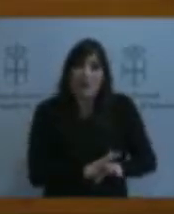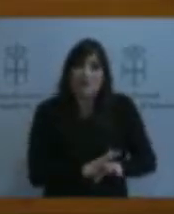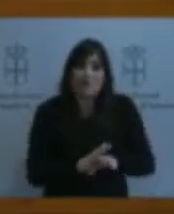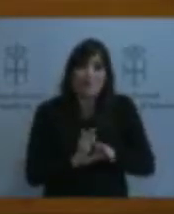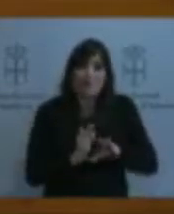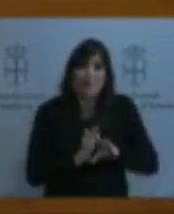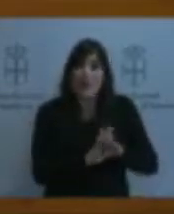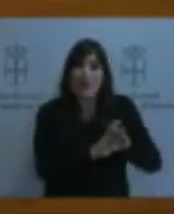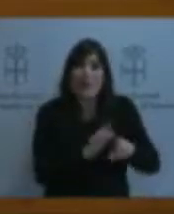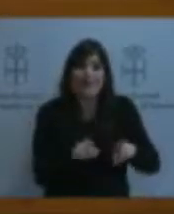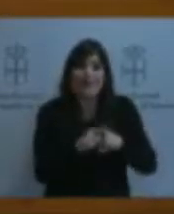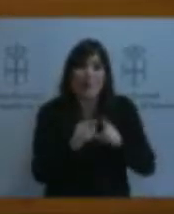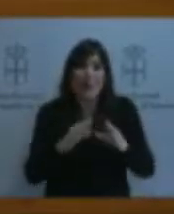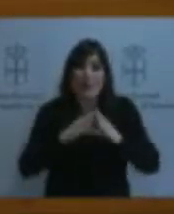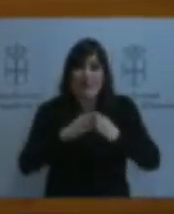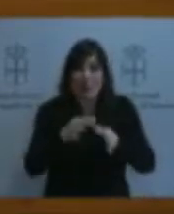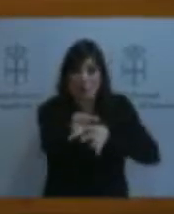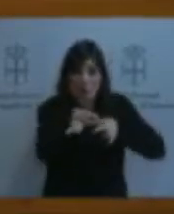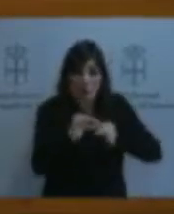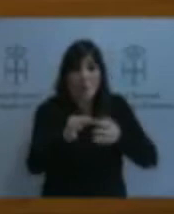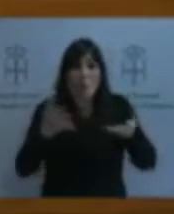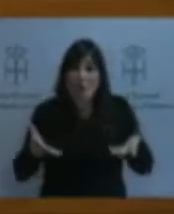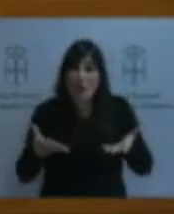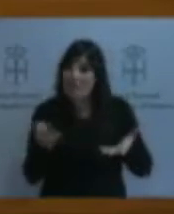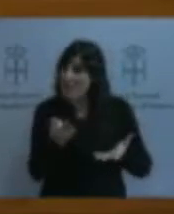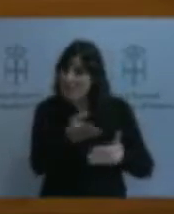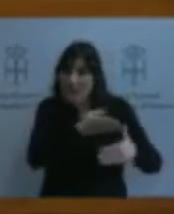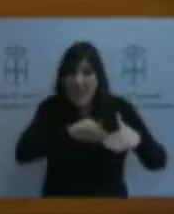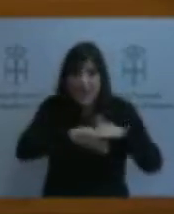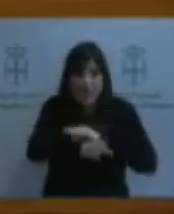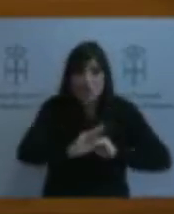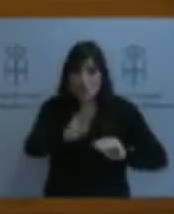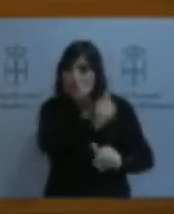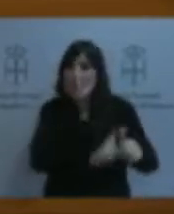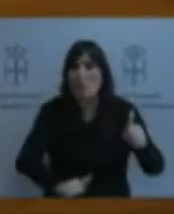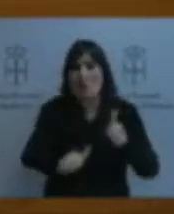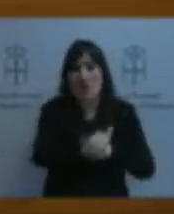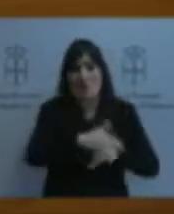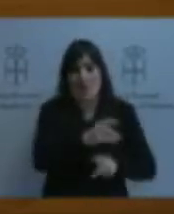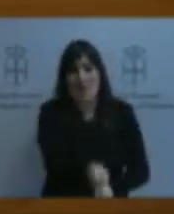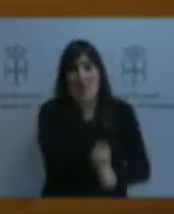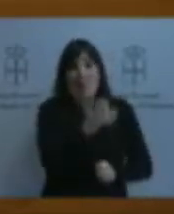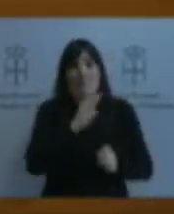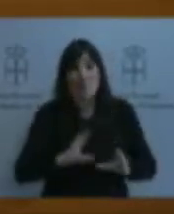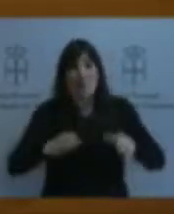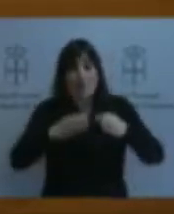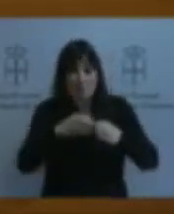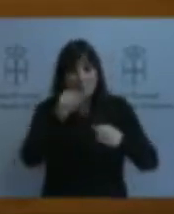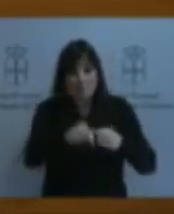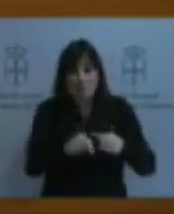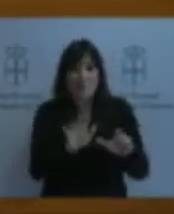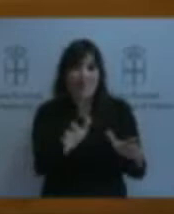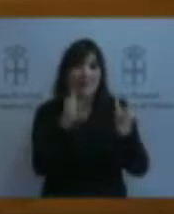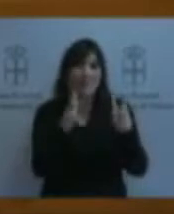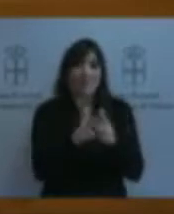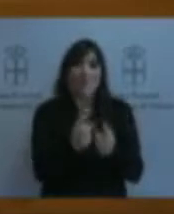tener un acceso prioritario al recurso, por ser la flota que mayores beneficios socioeconómicos aportan a la